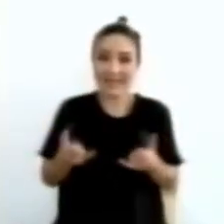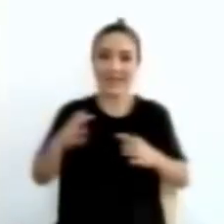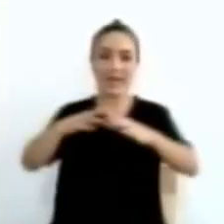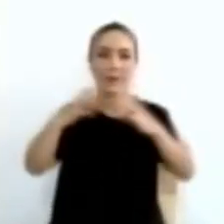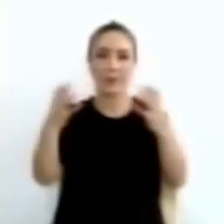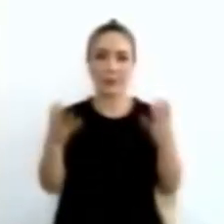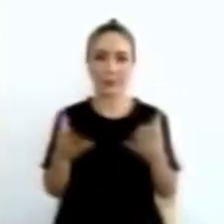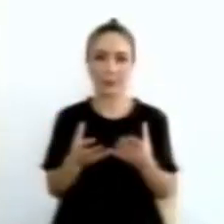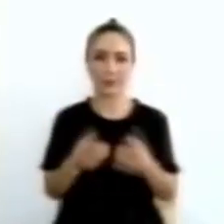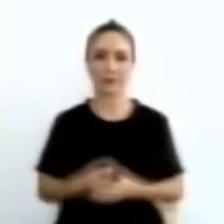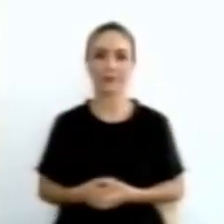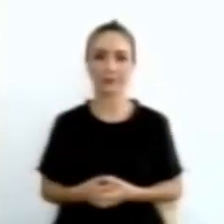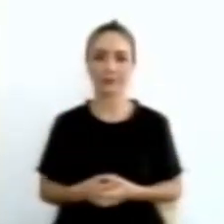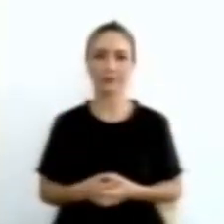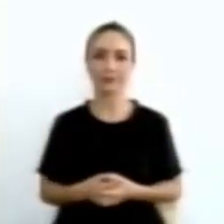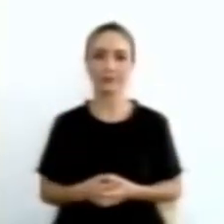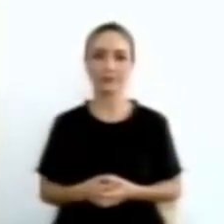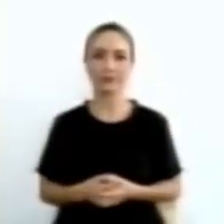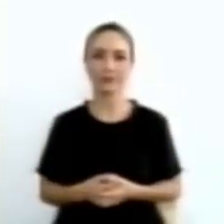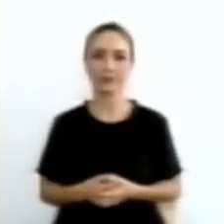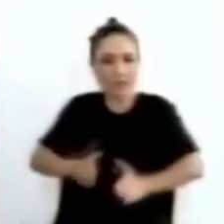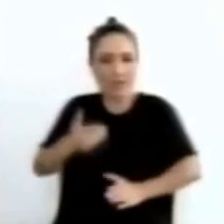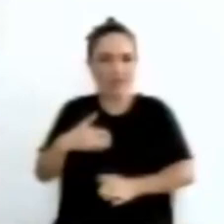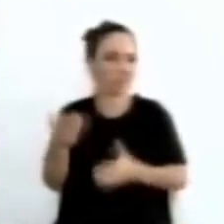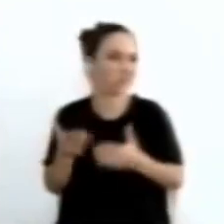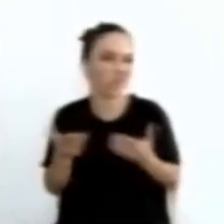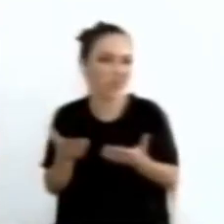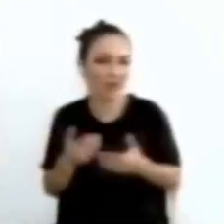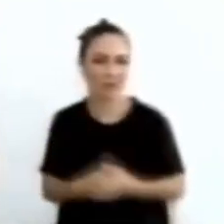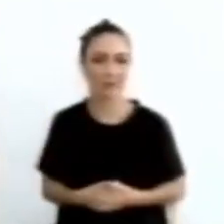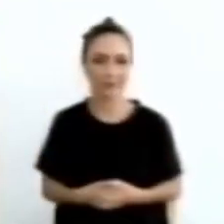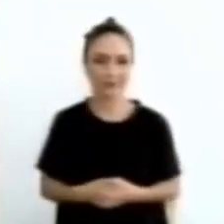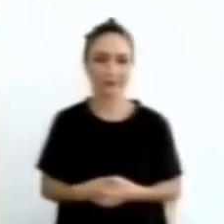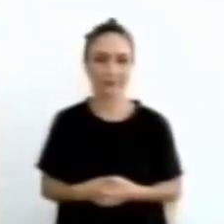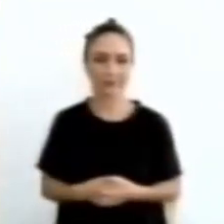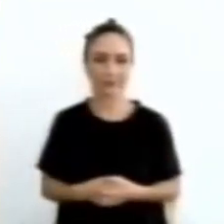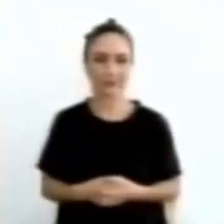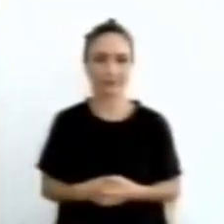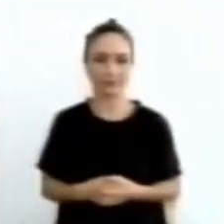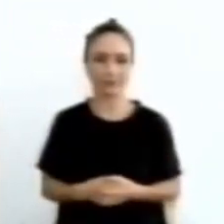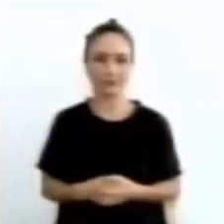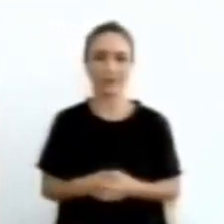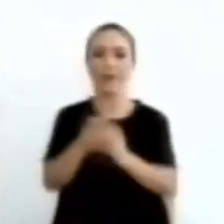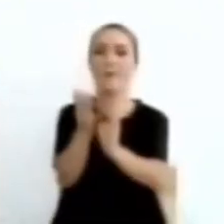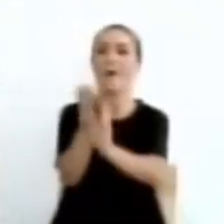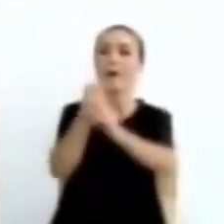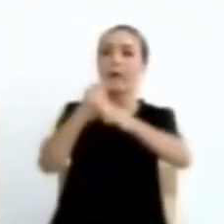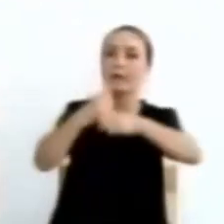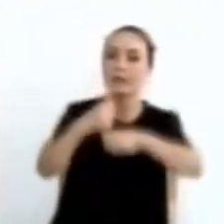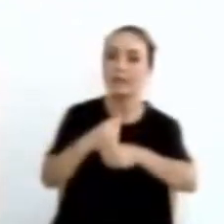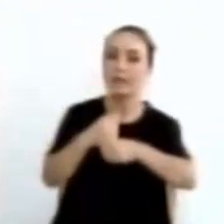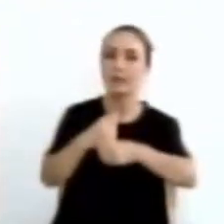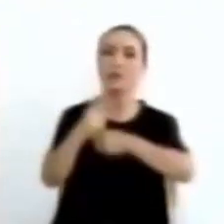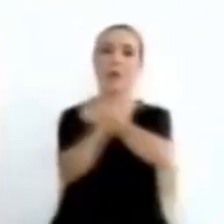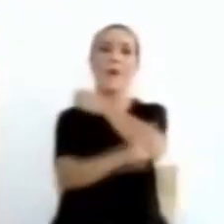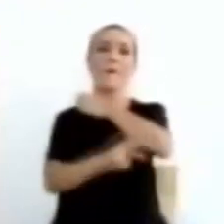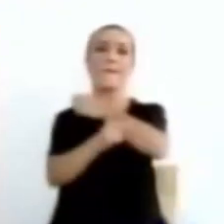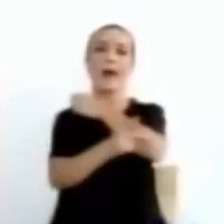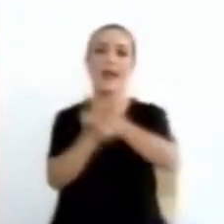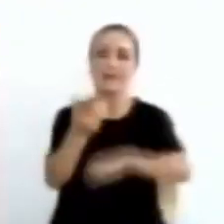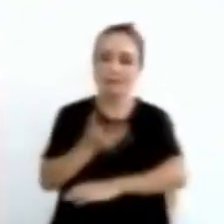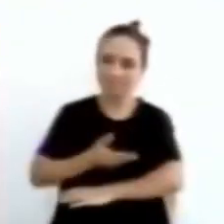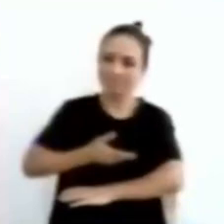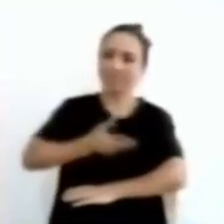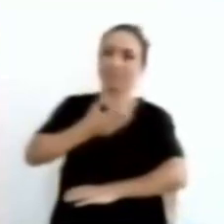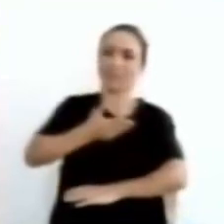lleve a su hijo. ¿Para qué? Para que construyamos una nación digna para